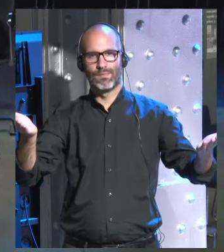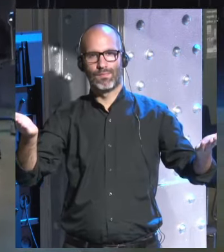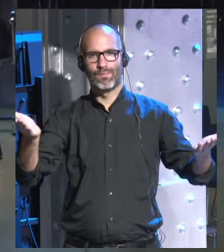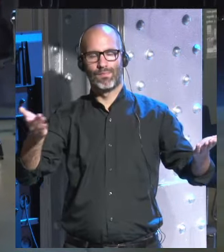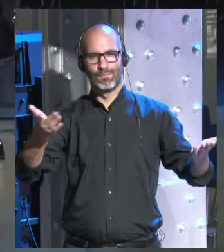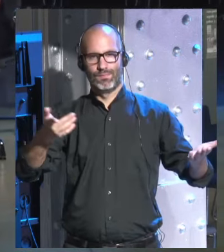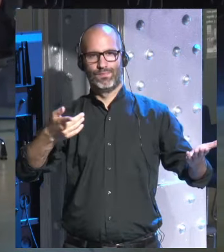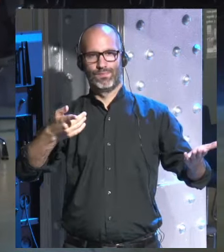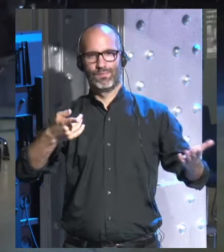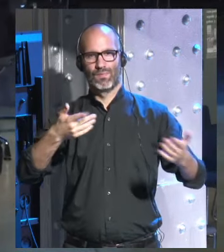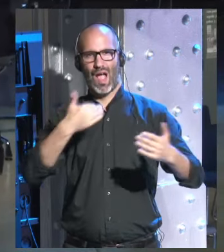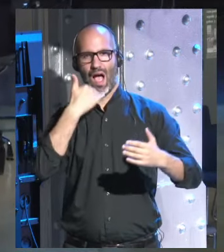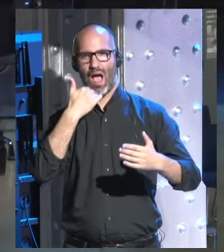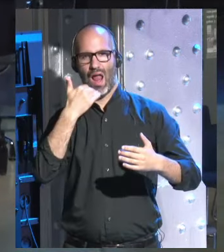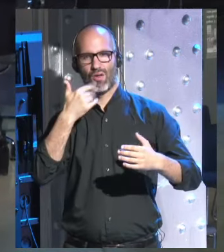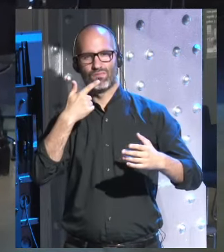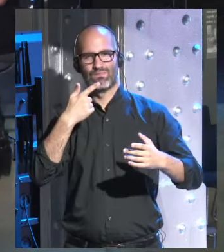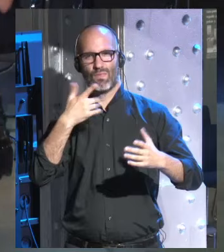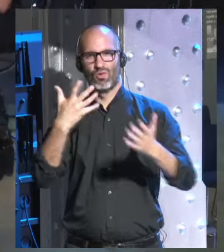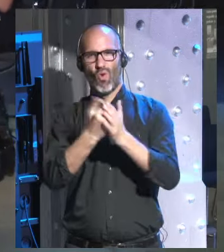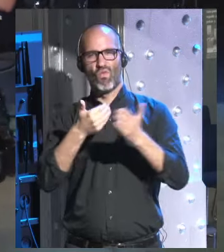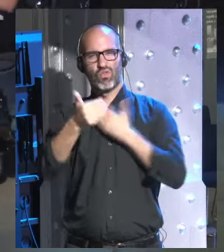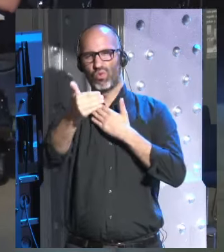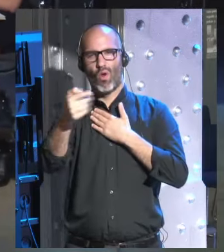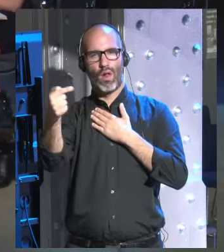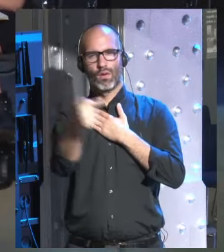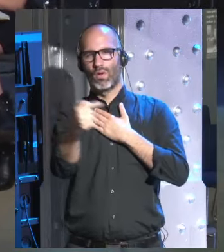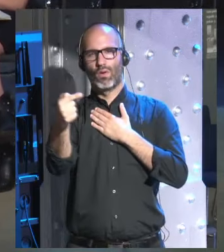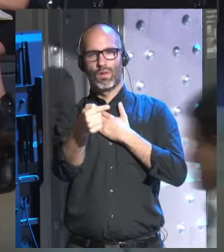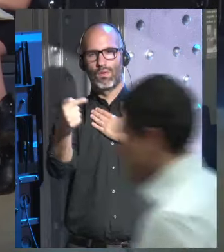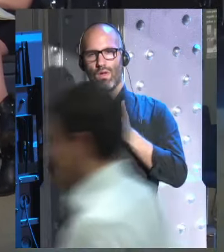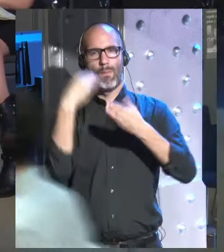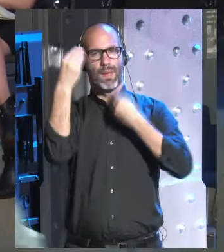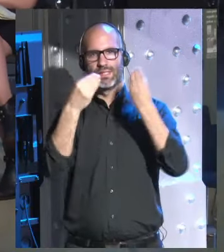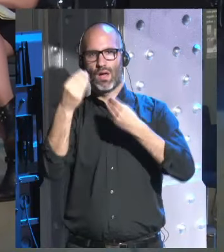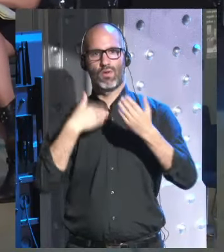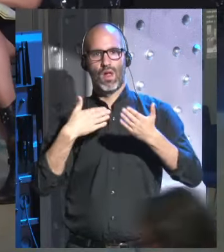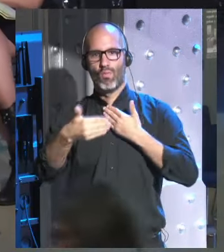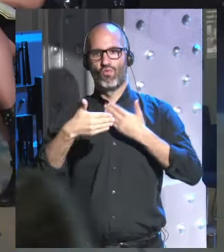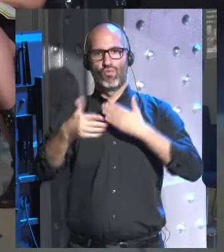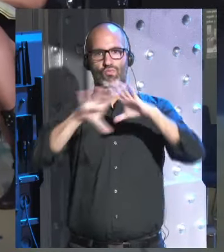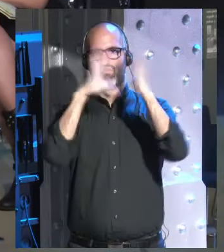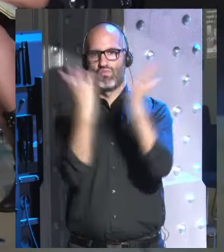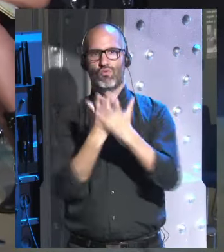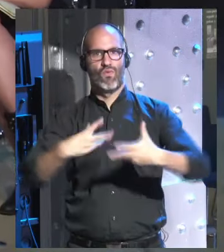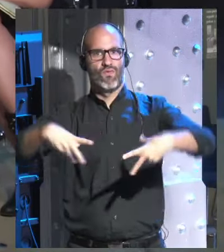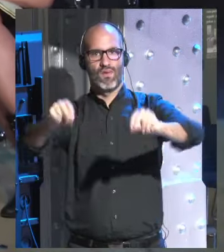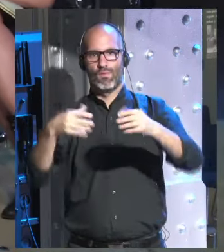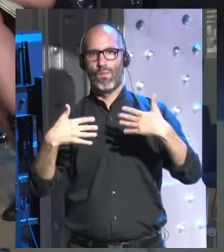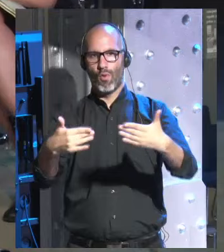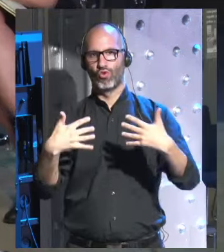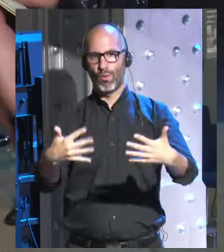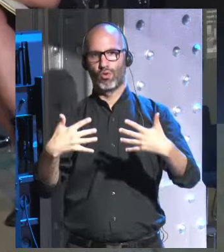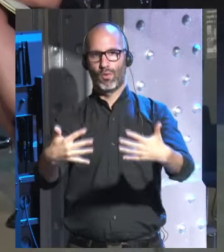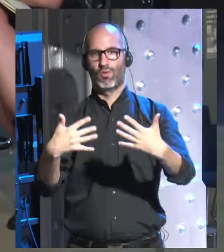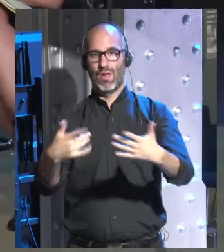mostraron una visión muy pesimista de las cosas pensaron que este era el principio del fin que antes o